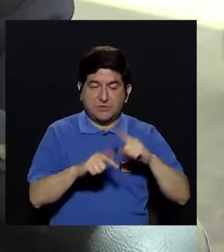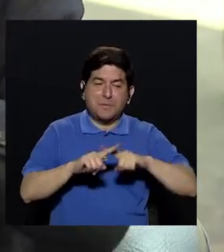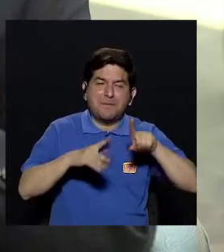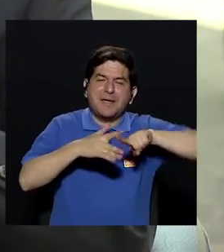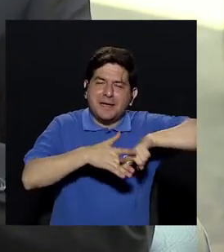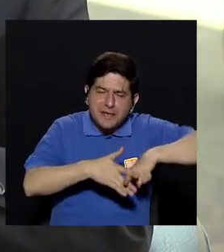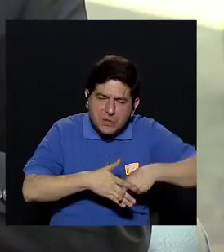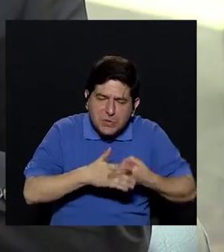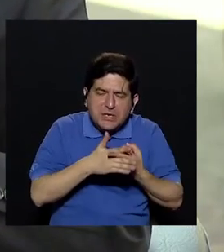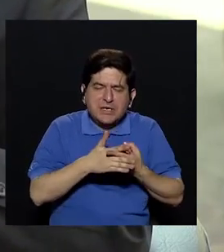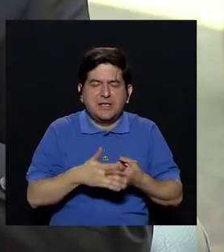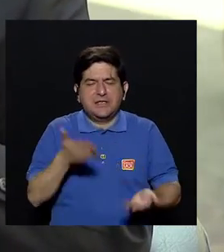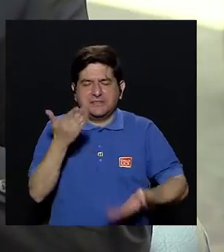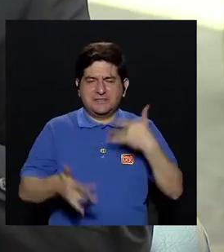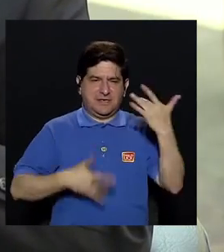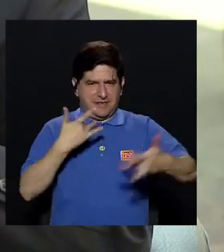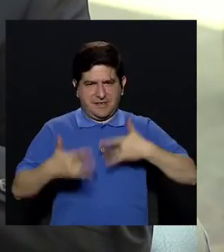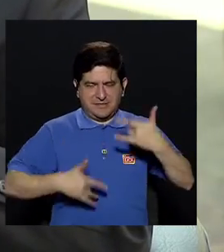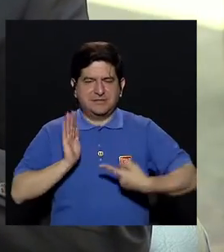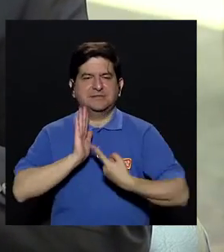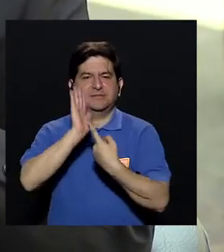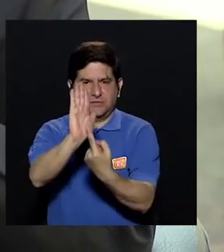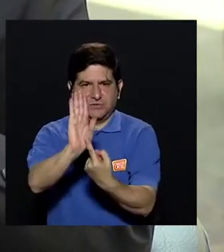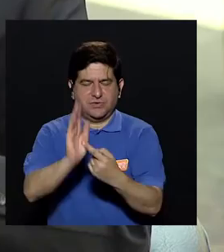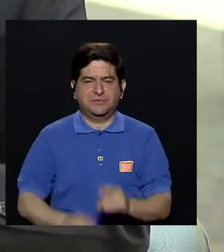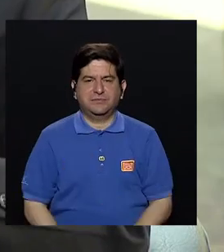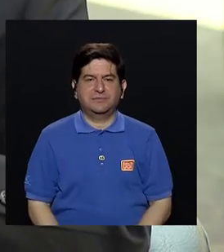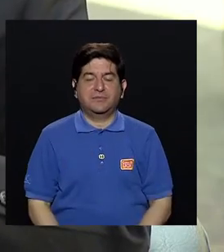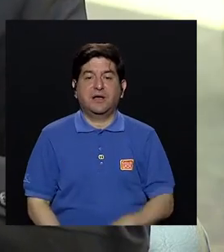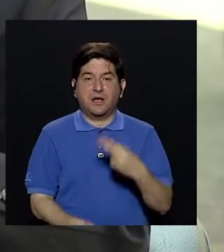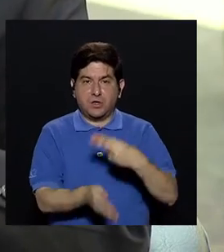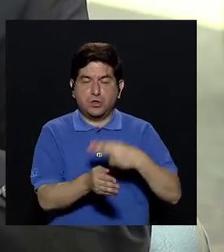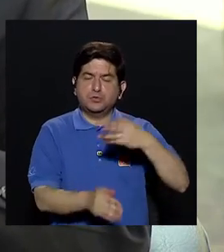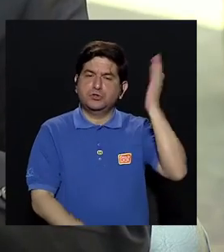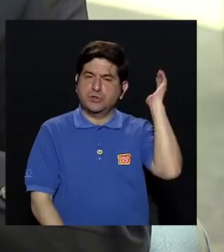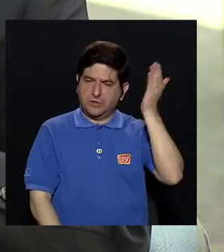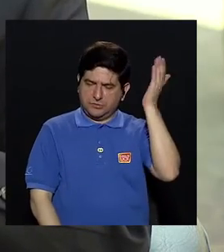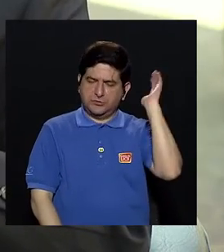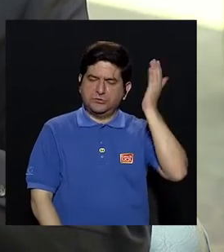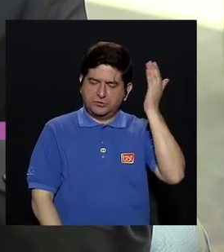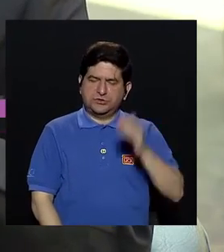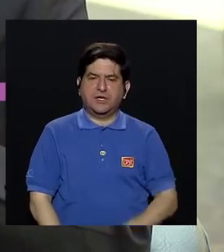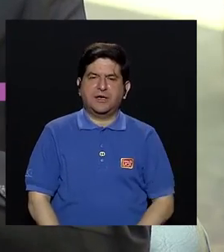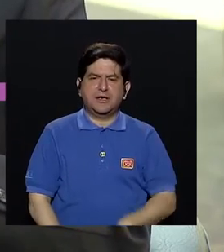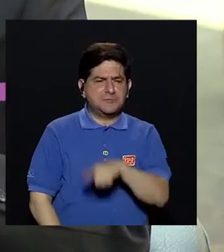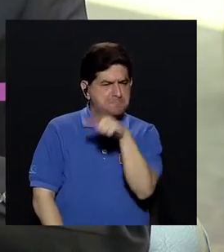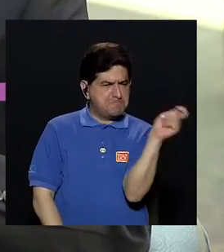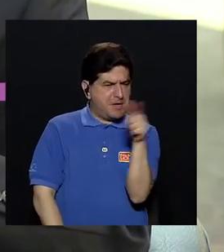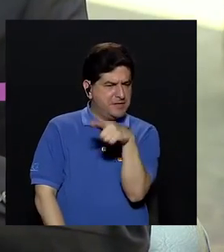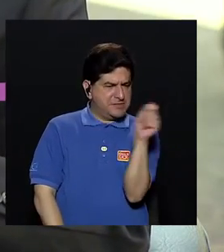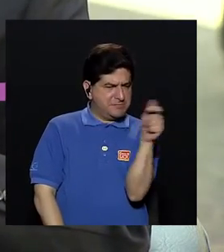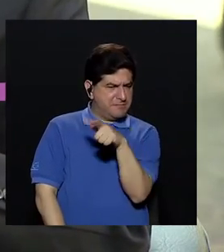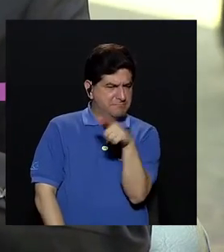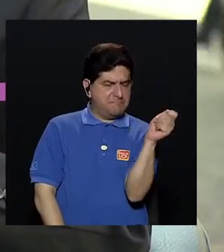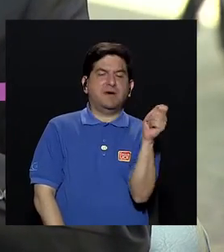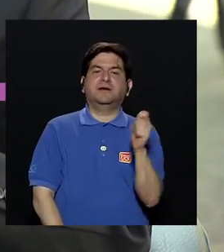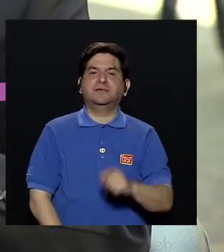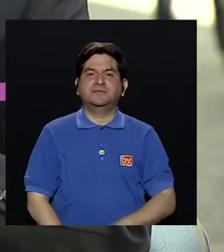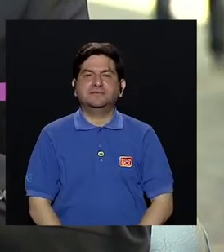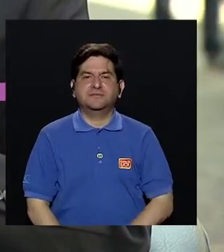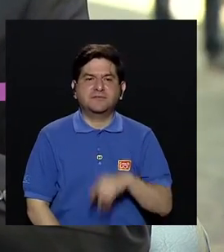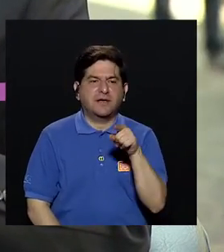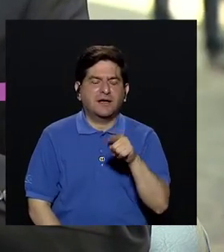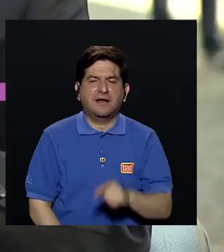empezando a presentar los síntomas. El hospital da charlas todos los meses sobre